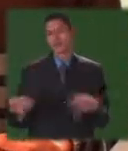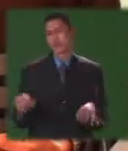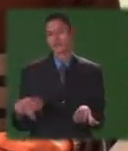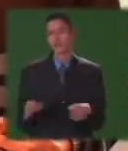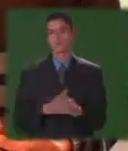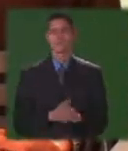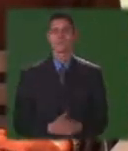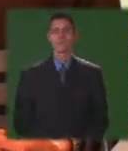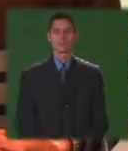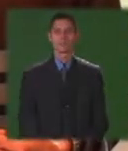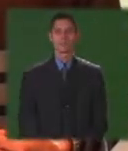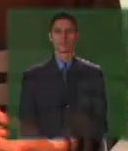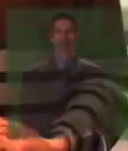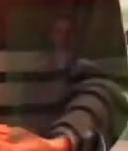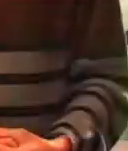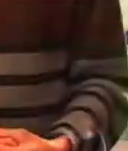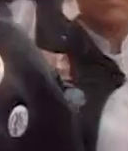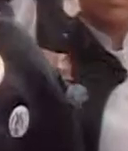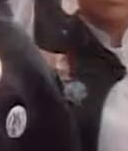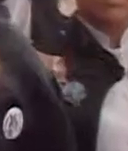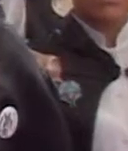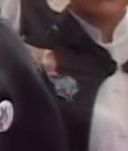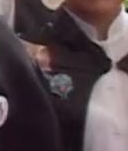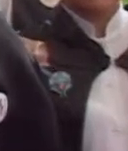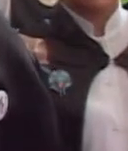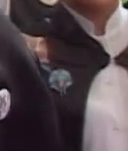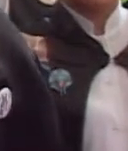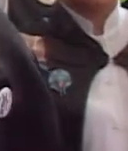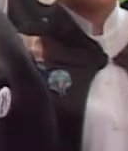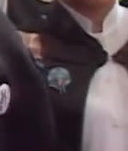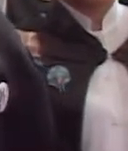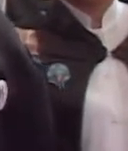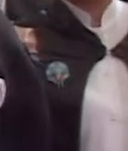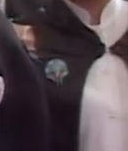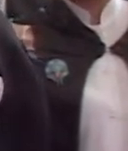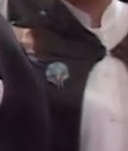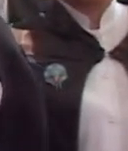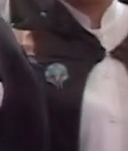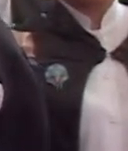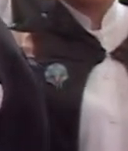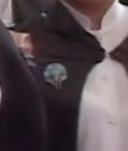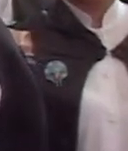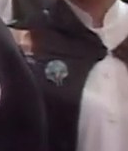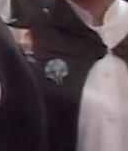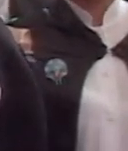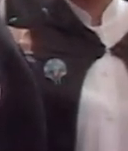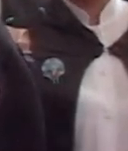en educación formal como en educación no formal. Y luego el chasquido de un